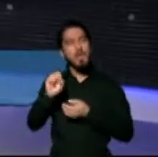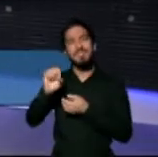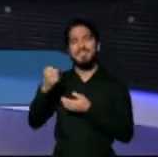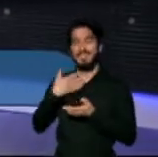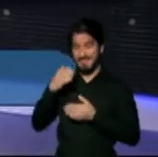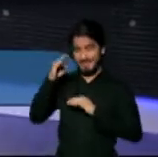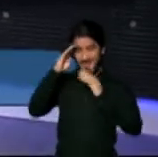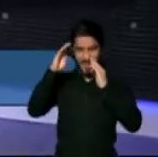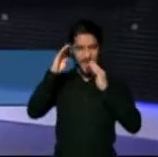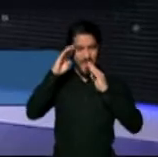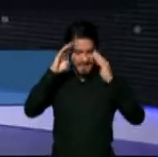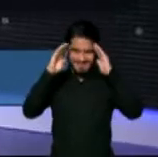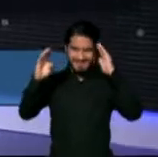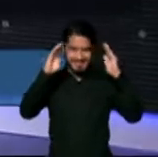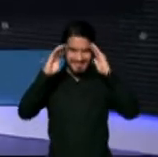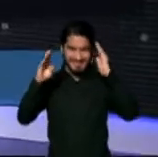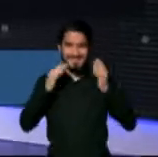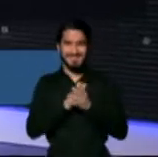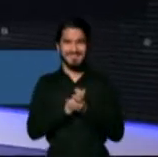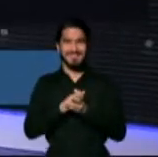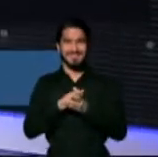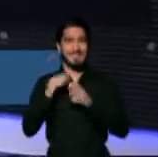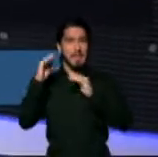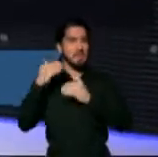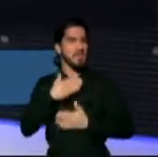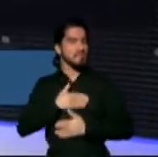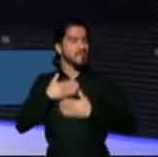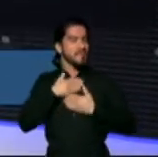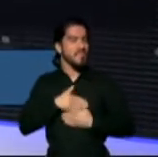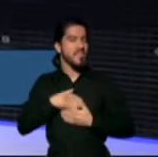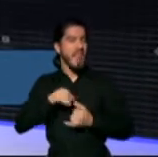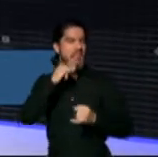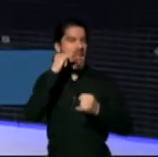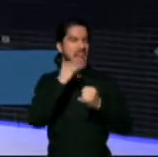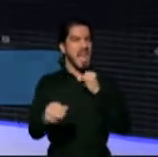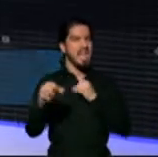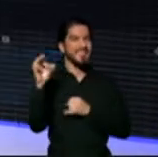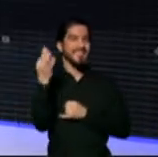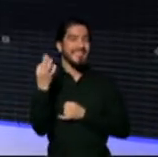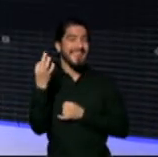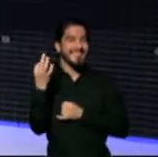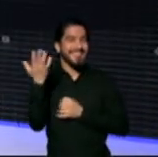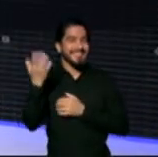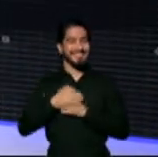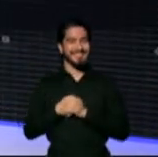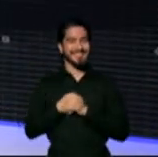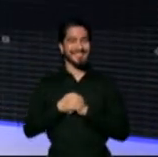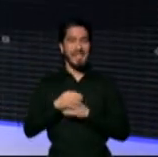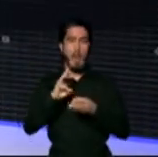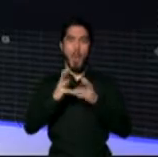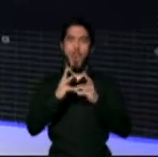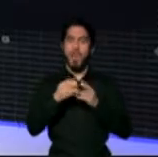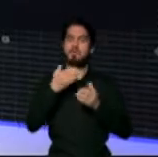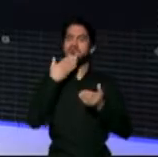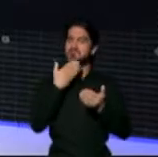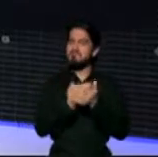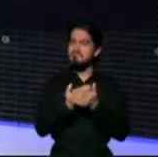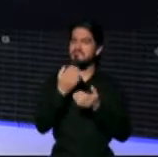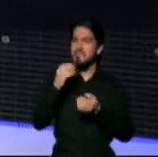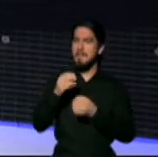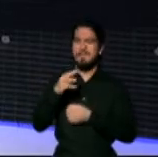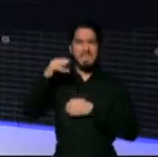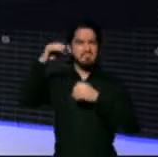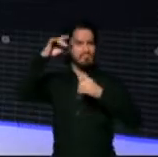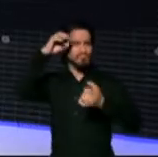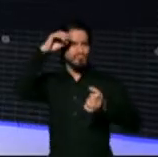televidentes espero que estén disfrutando de ese último viernes del año dos mil dieciséis con excelentes condiciones del tiempo uno que otro aguacero breve